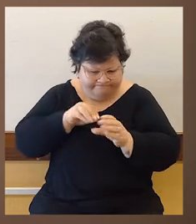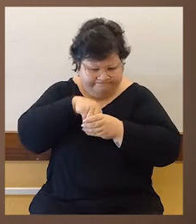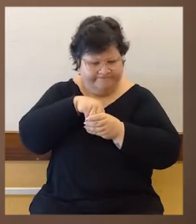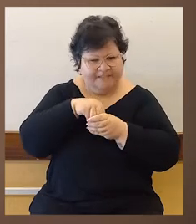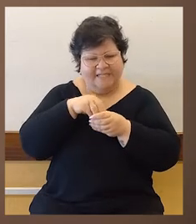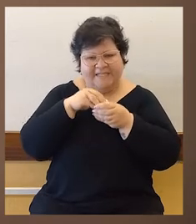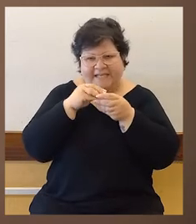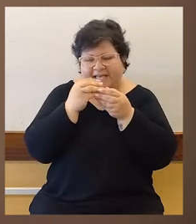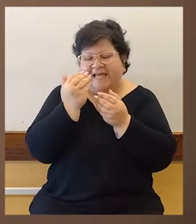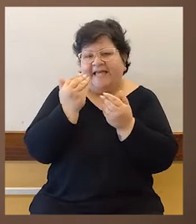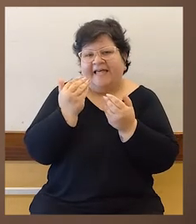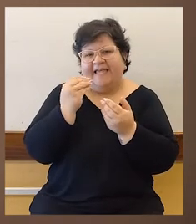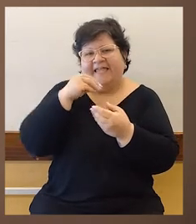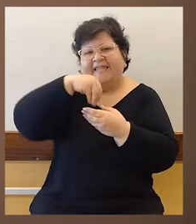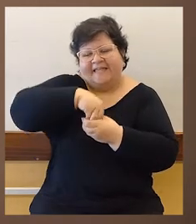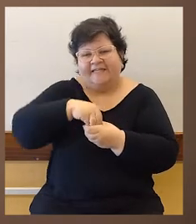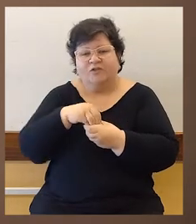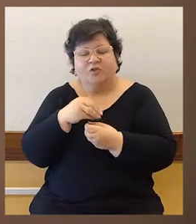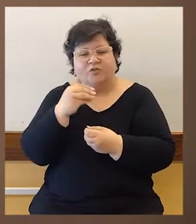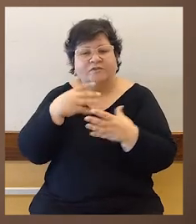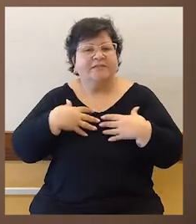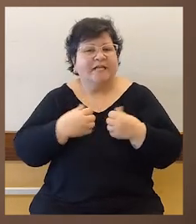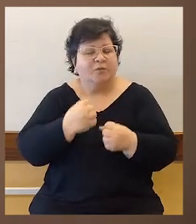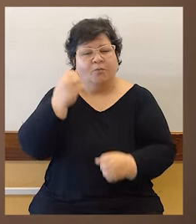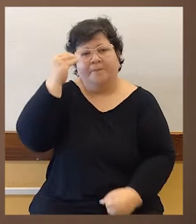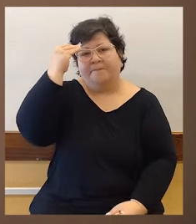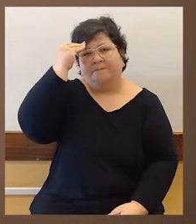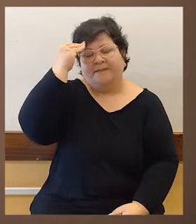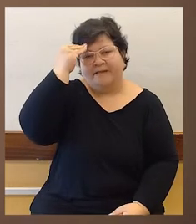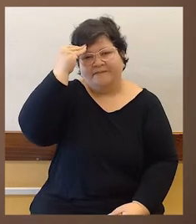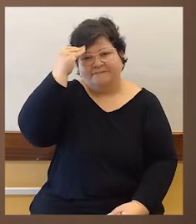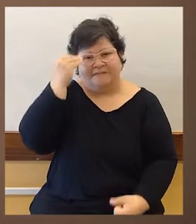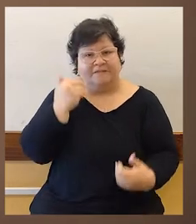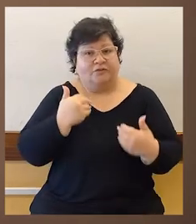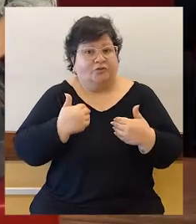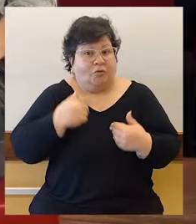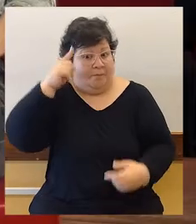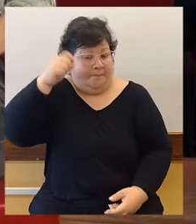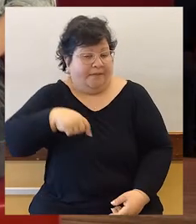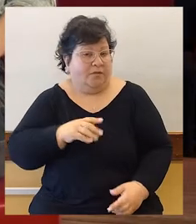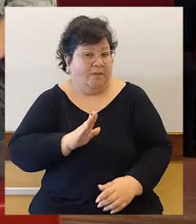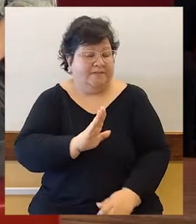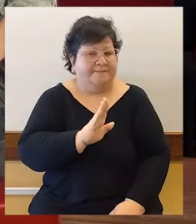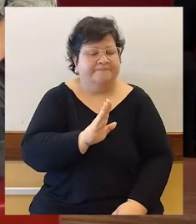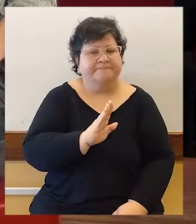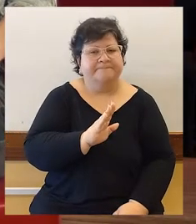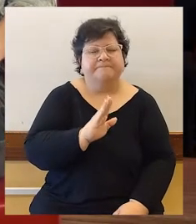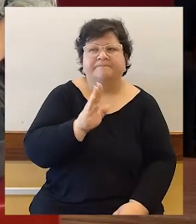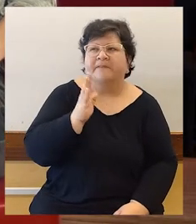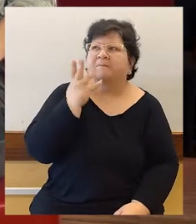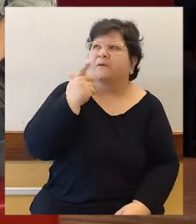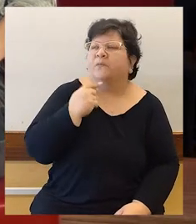sujetos y de las sujetas, ¿no? Por ahí considero yo personalmente a la salud mental. Sí, a mí me gustaría decir